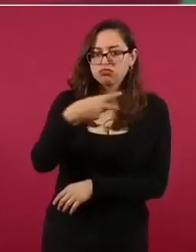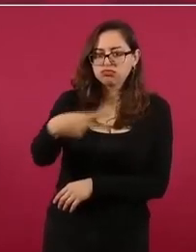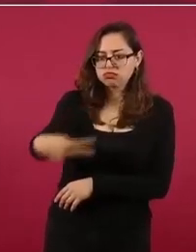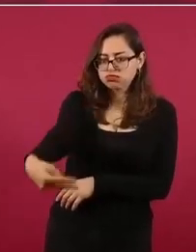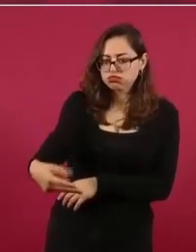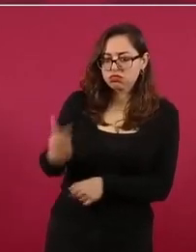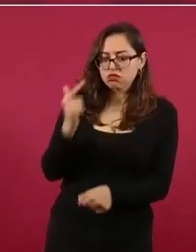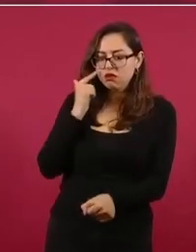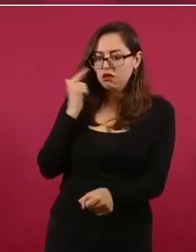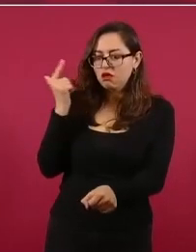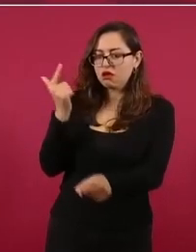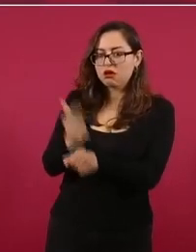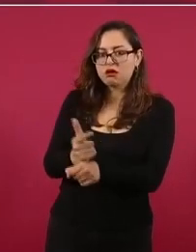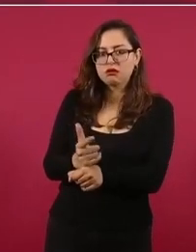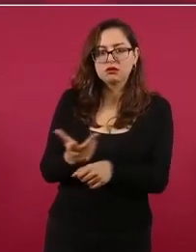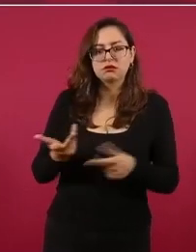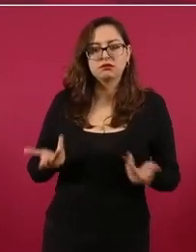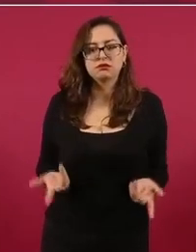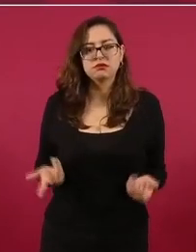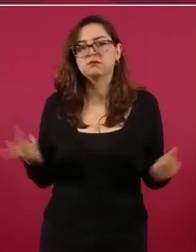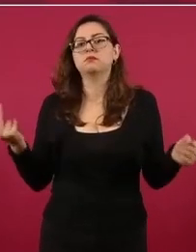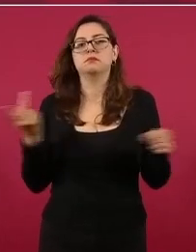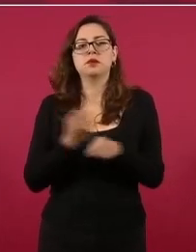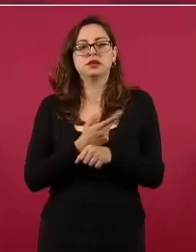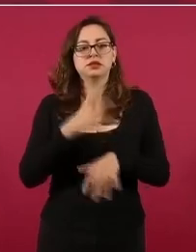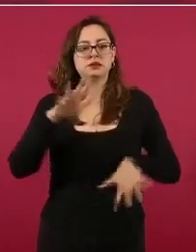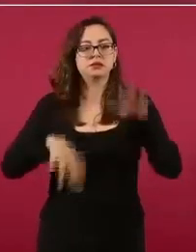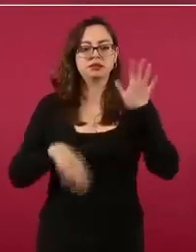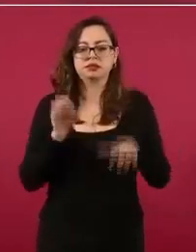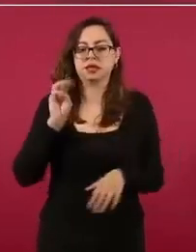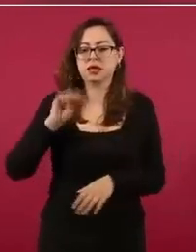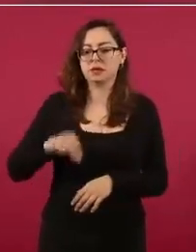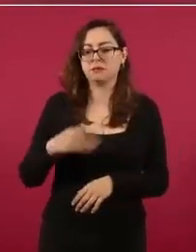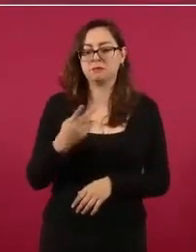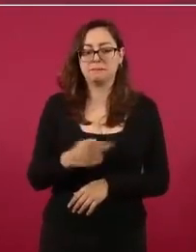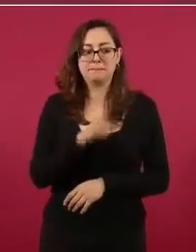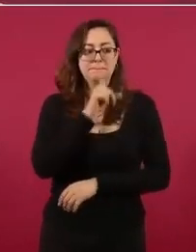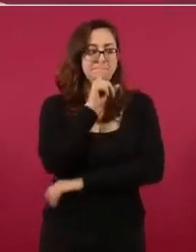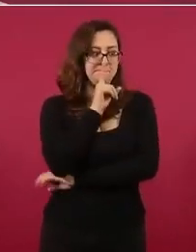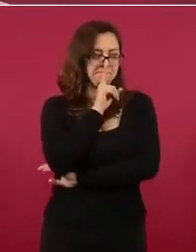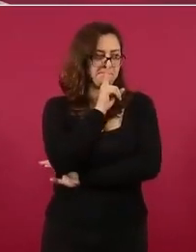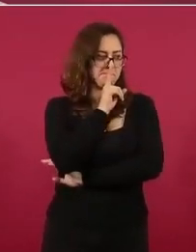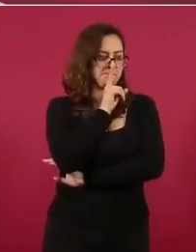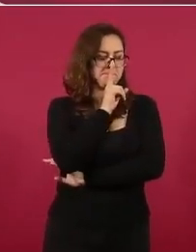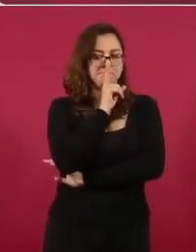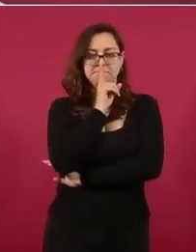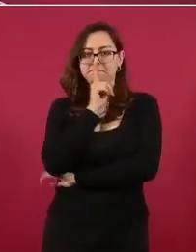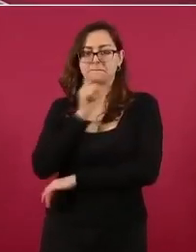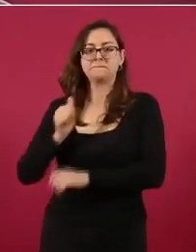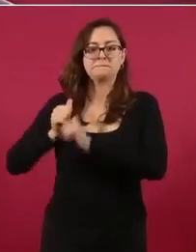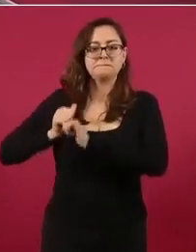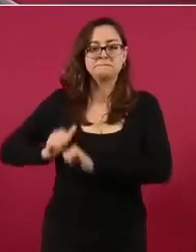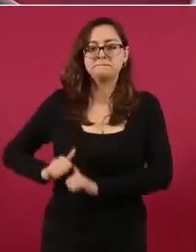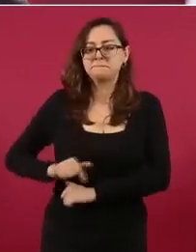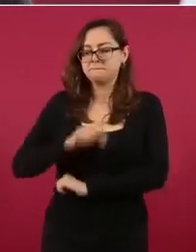no declaran los ministerios públicos, no declaran ninguna autoridad,